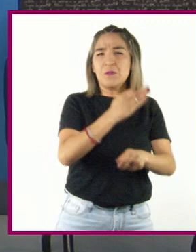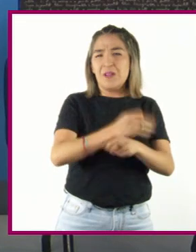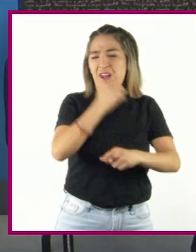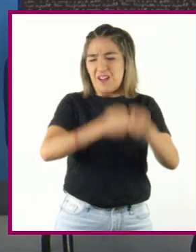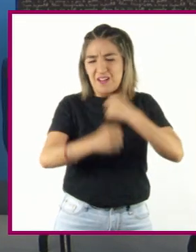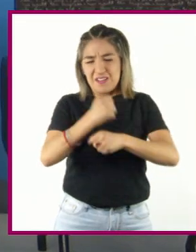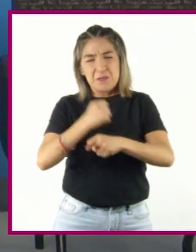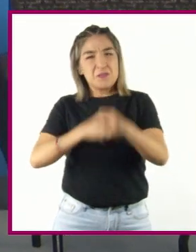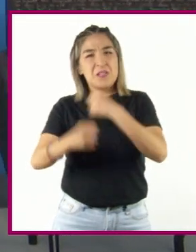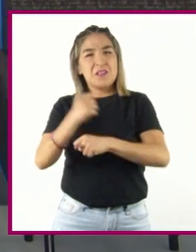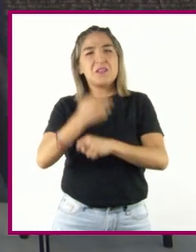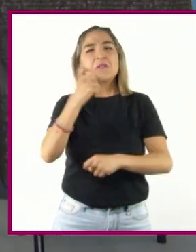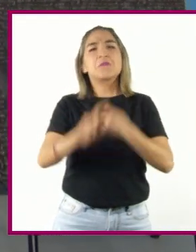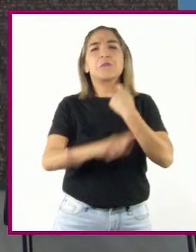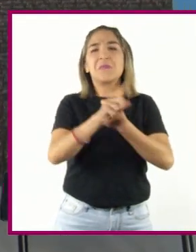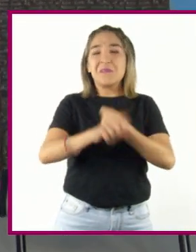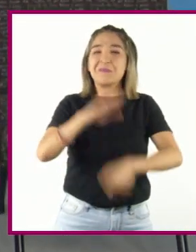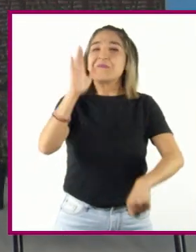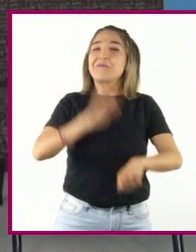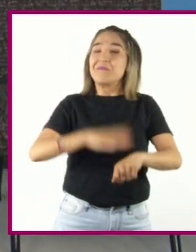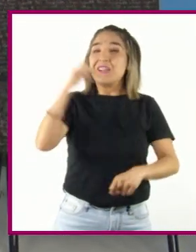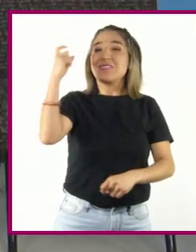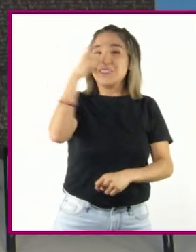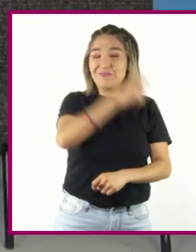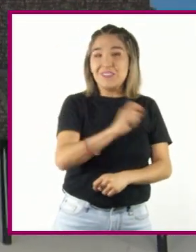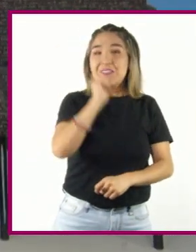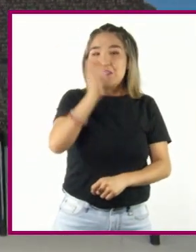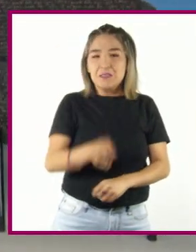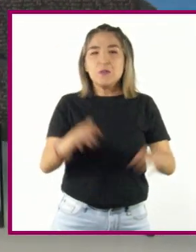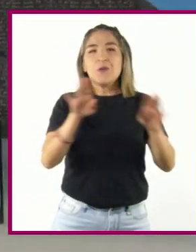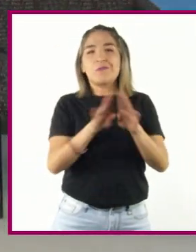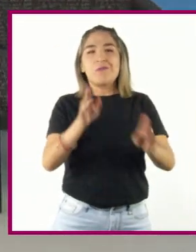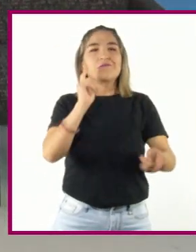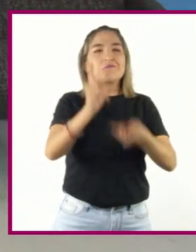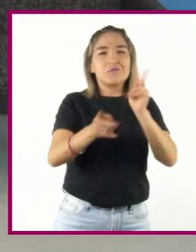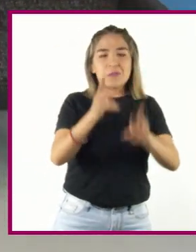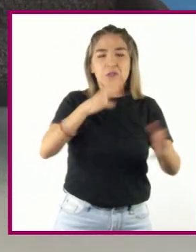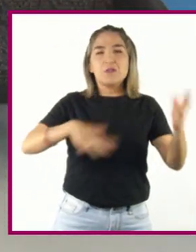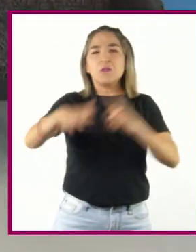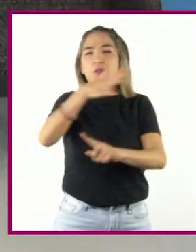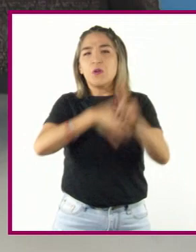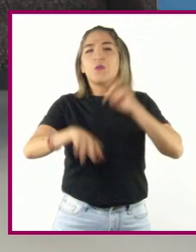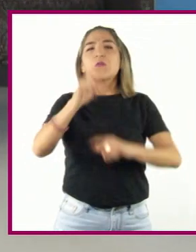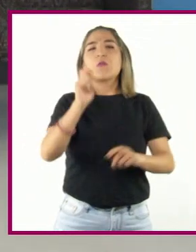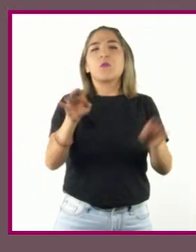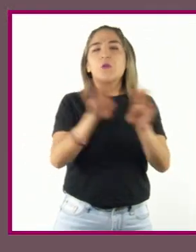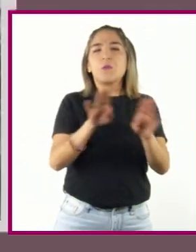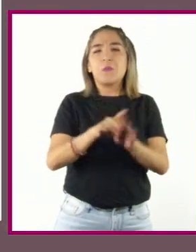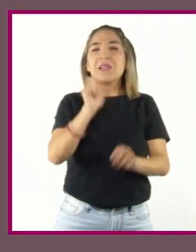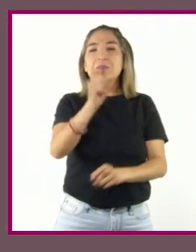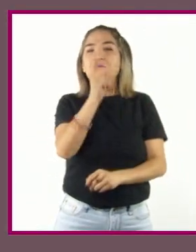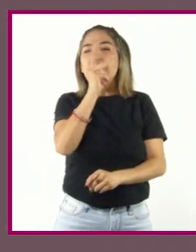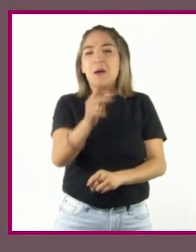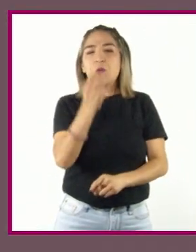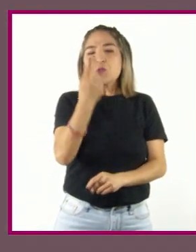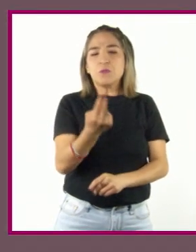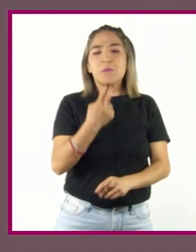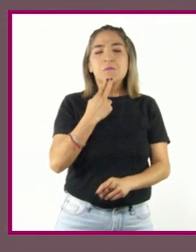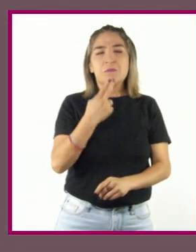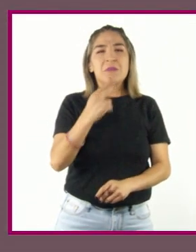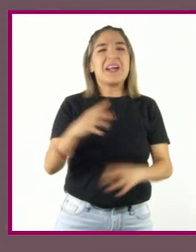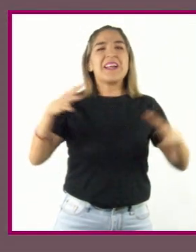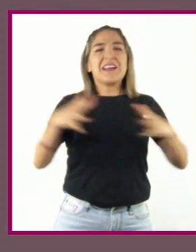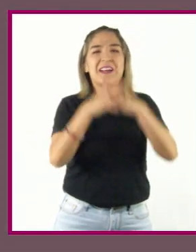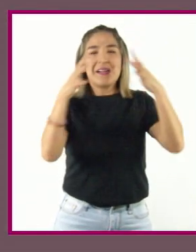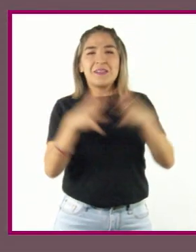complicado más, si cabe, con la tendencia en el discurso público a emplear la palabra guerra para referirse al